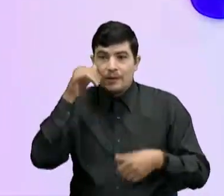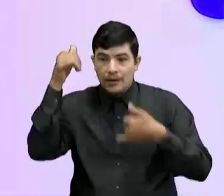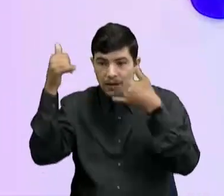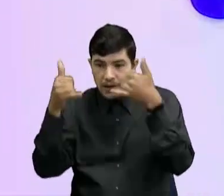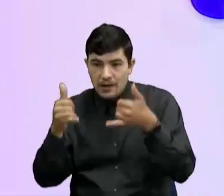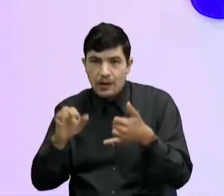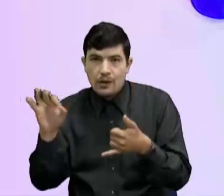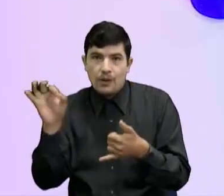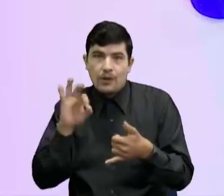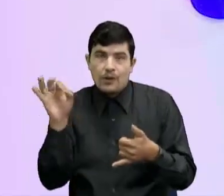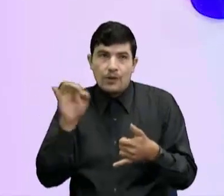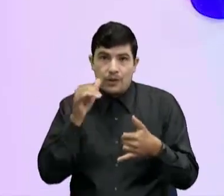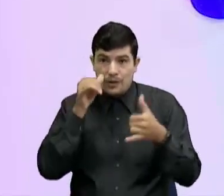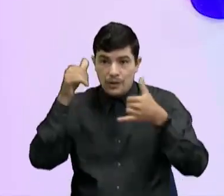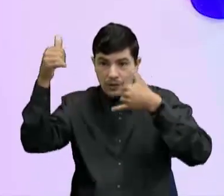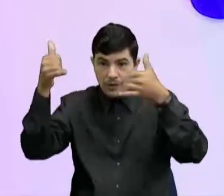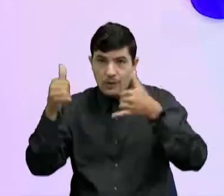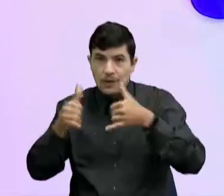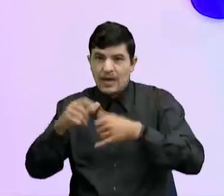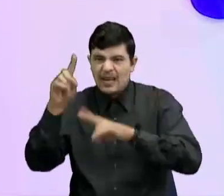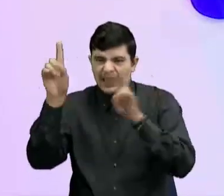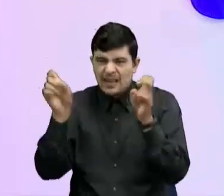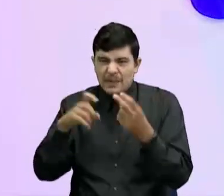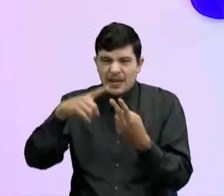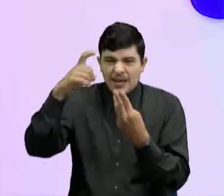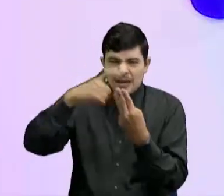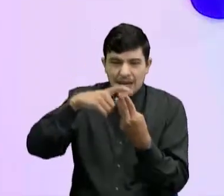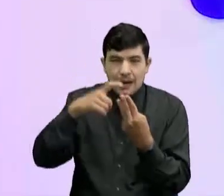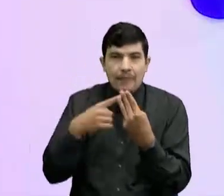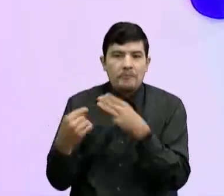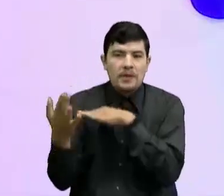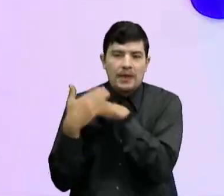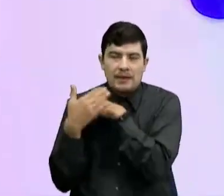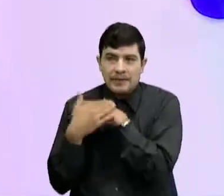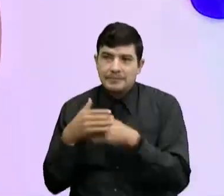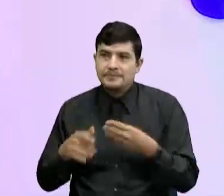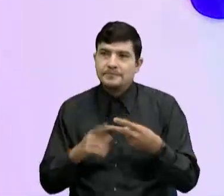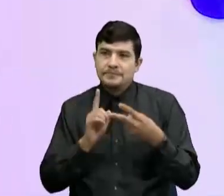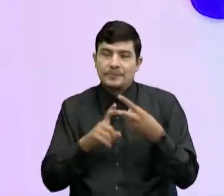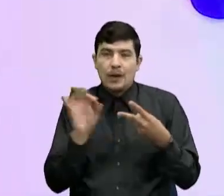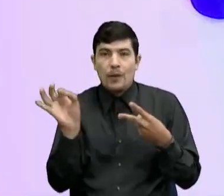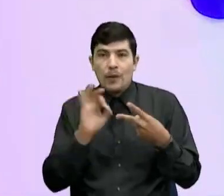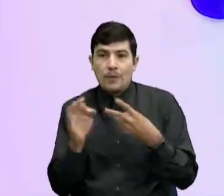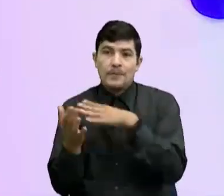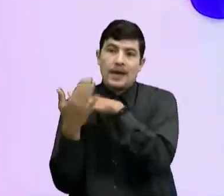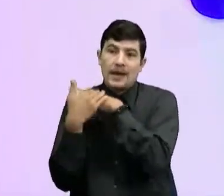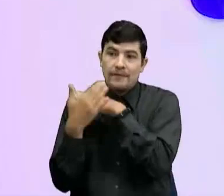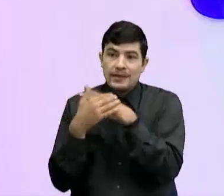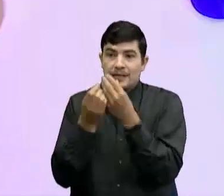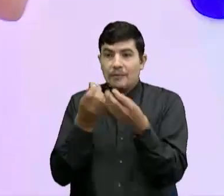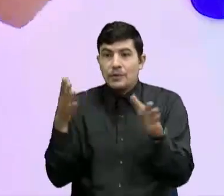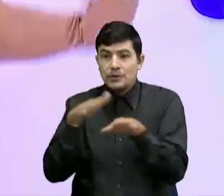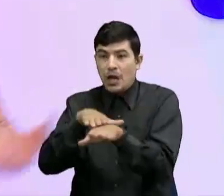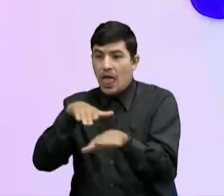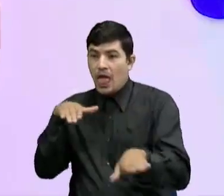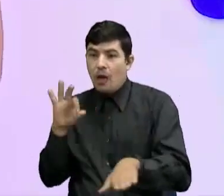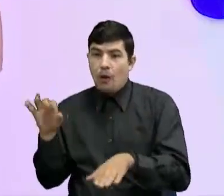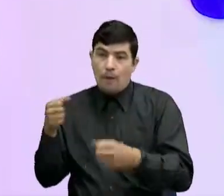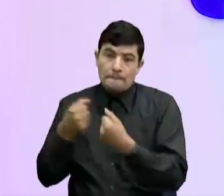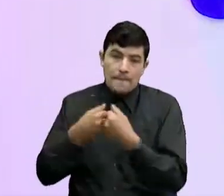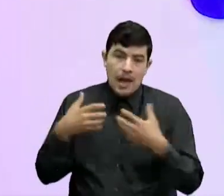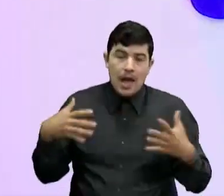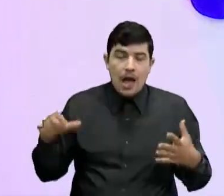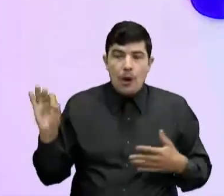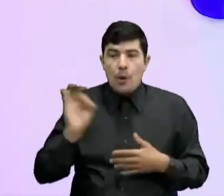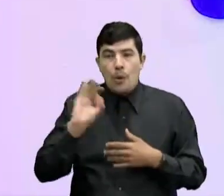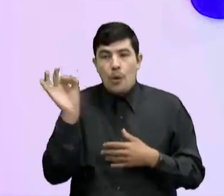detección por temas de tránsito También me lo dice También me indica si hay mucho tráfico Si hay un accidente